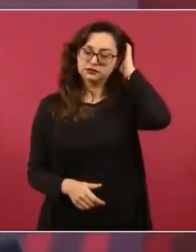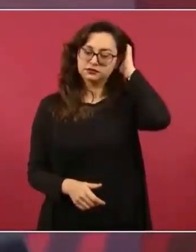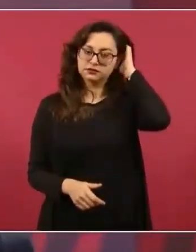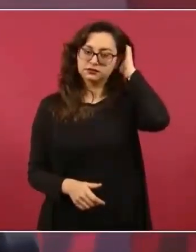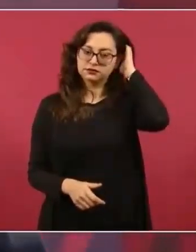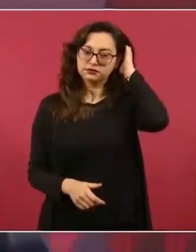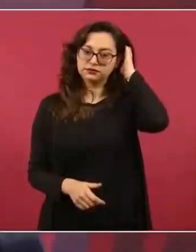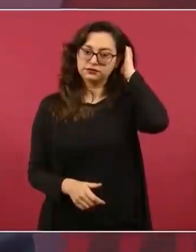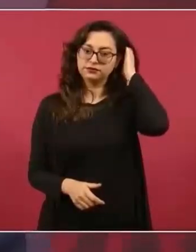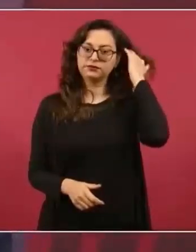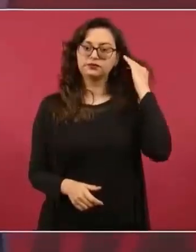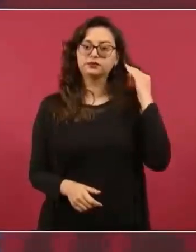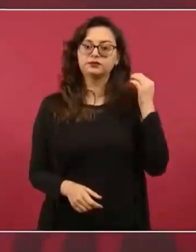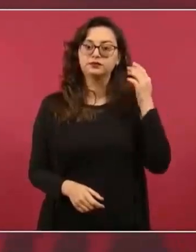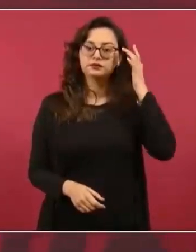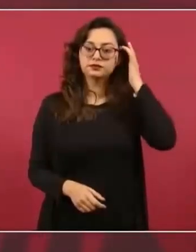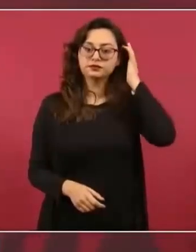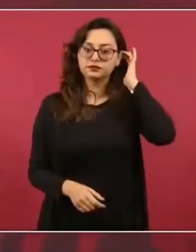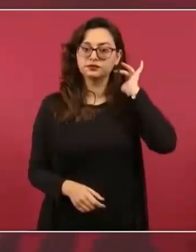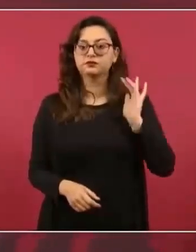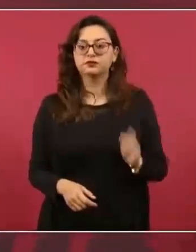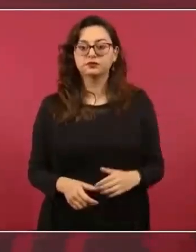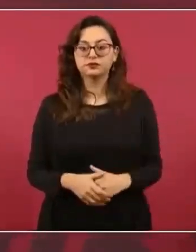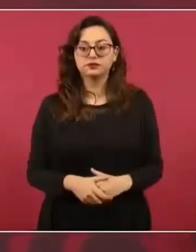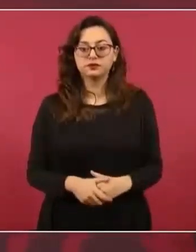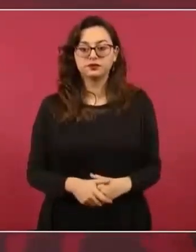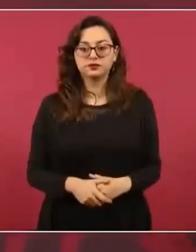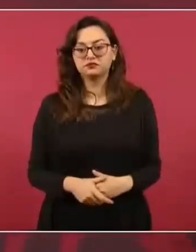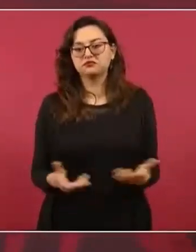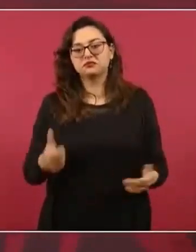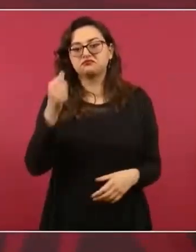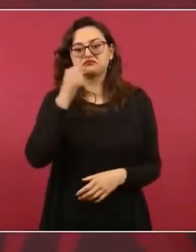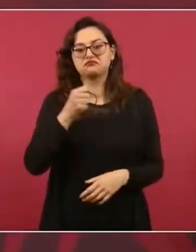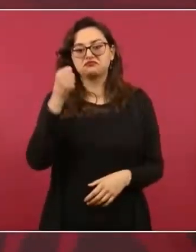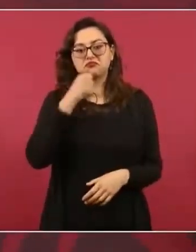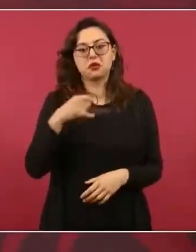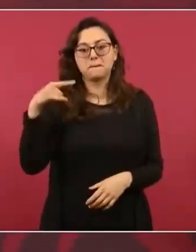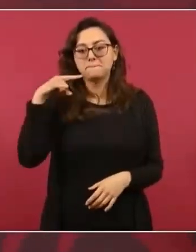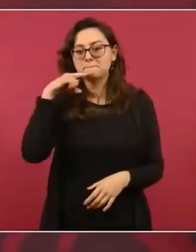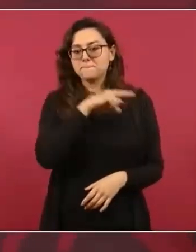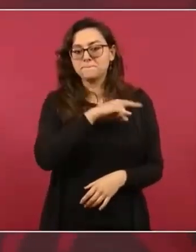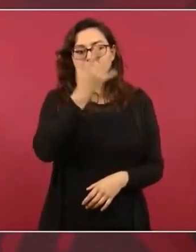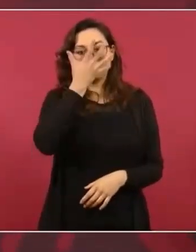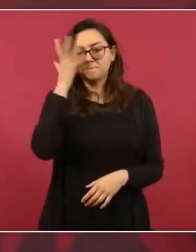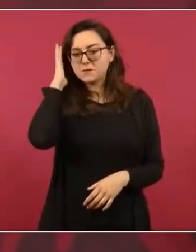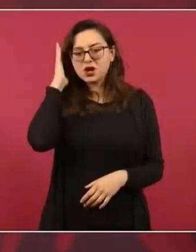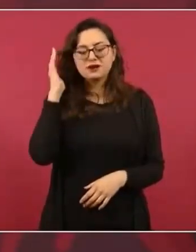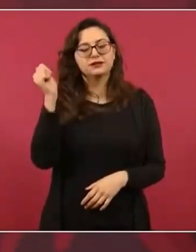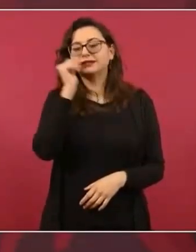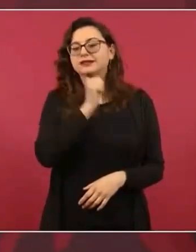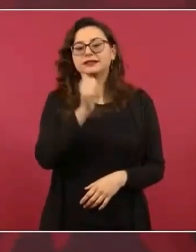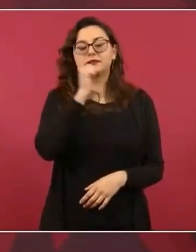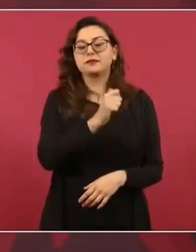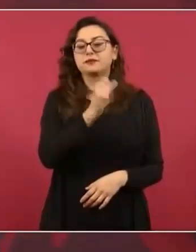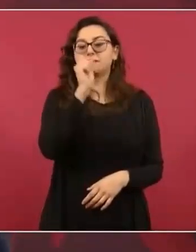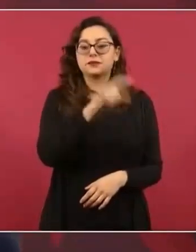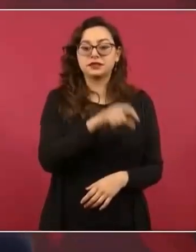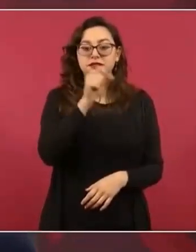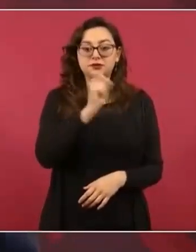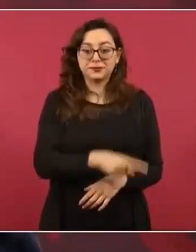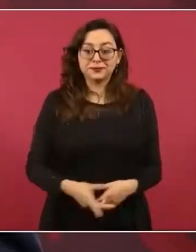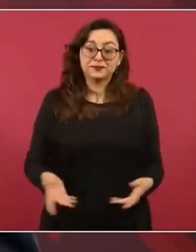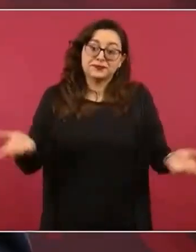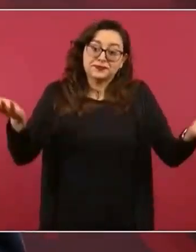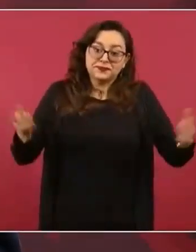El doble rasero de siempre. La hipocresía. Pero en fin,